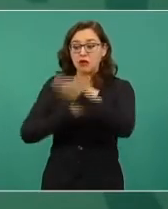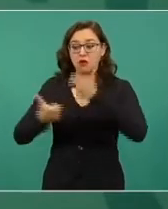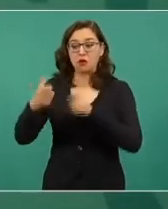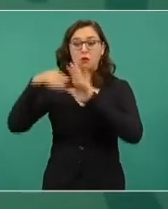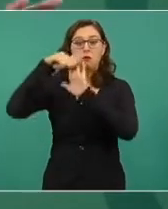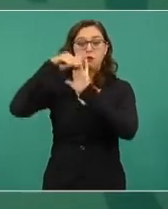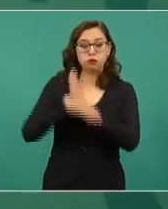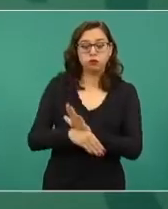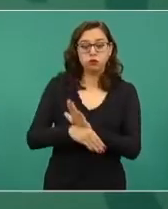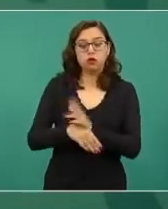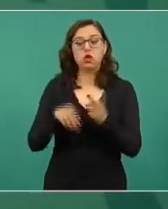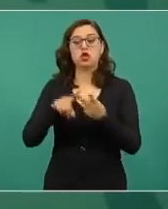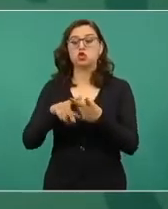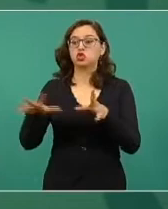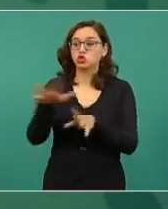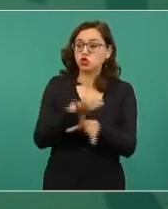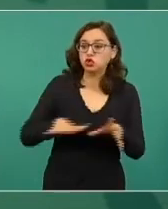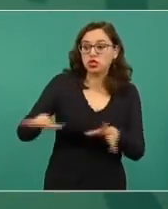lo político, lo moral,